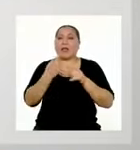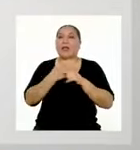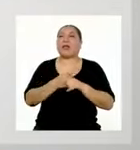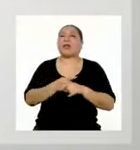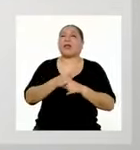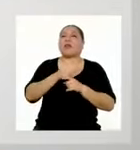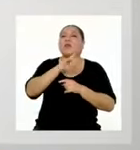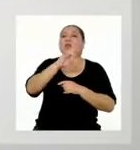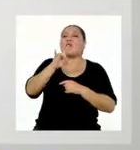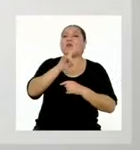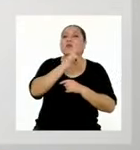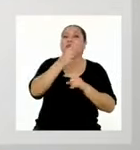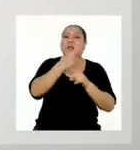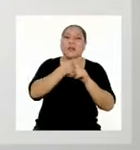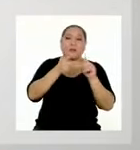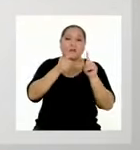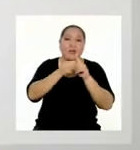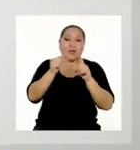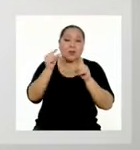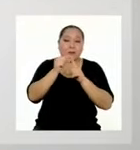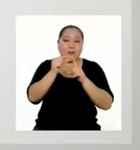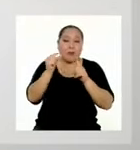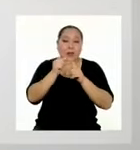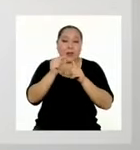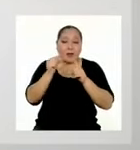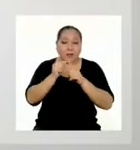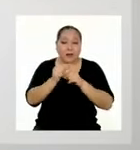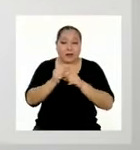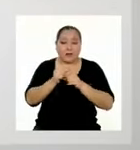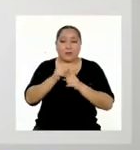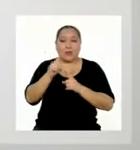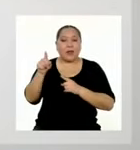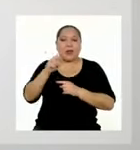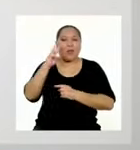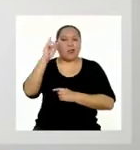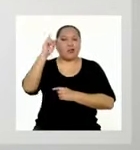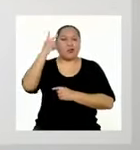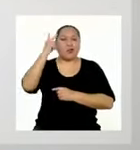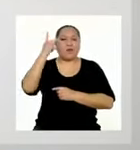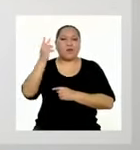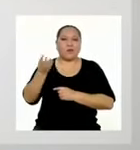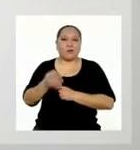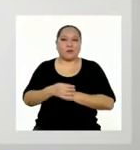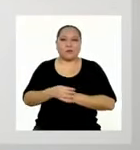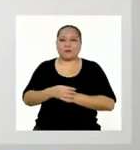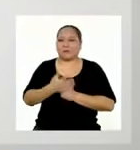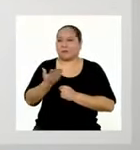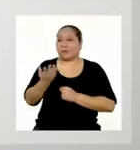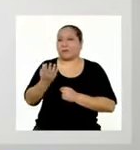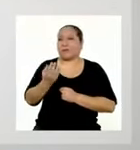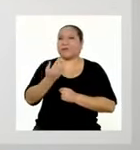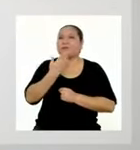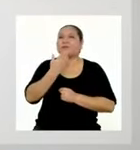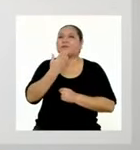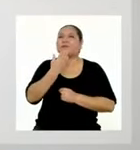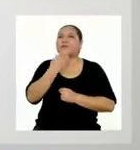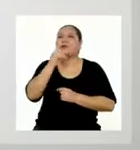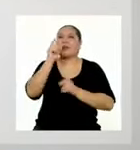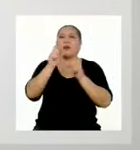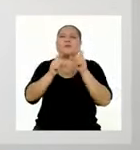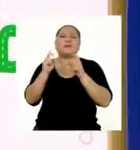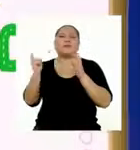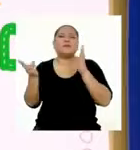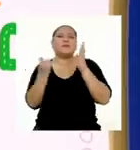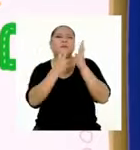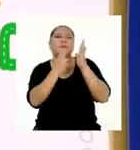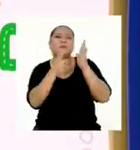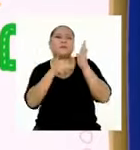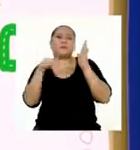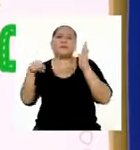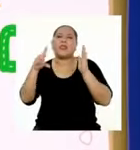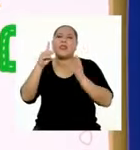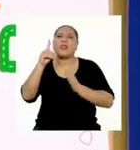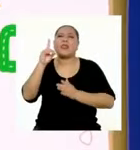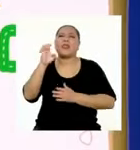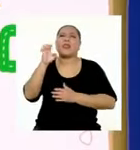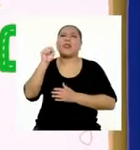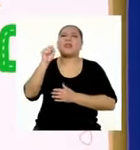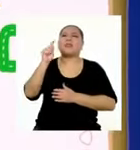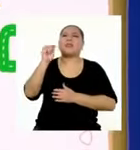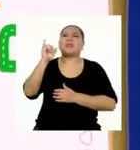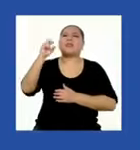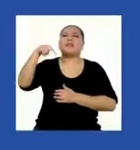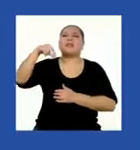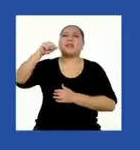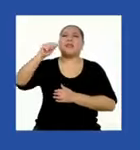lingüísticos comunes para evitar malinterpretaciones. A ver, en este caso, ¿quién es el destinatario? A ver,